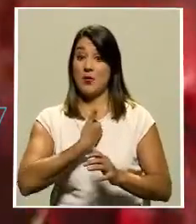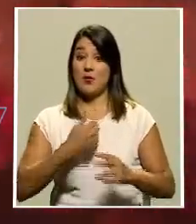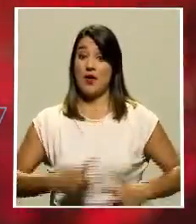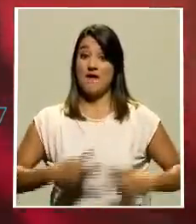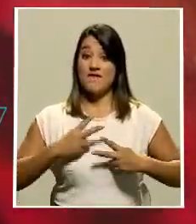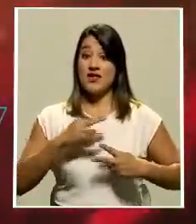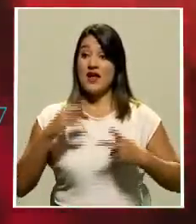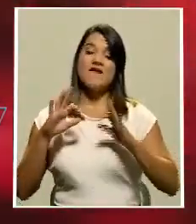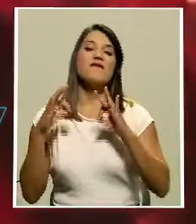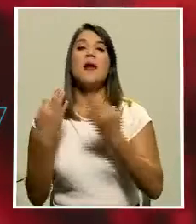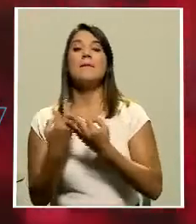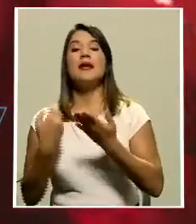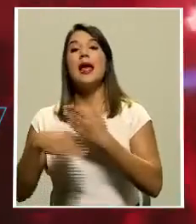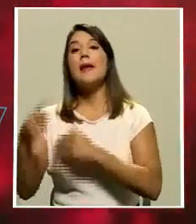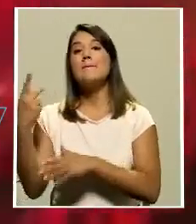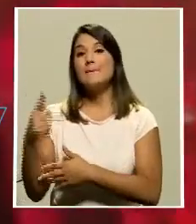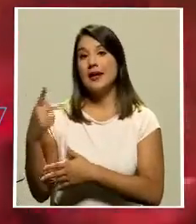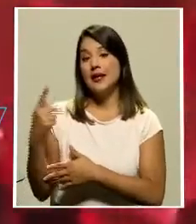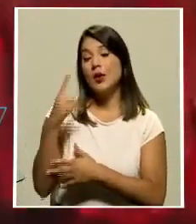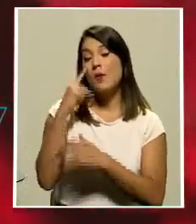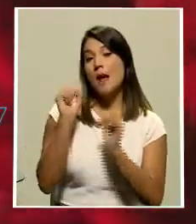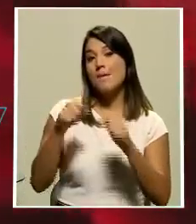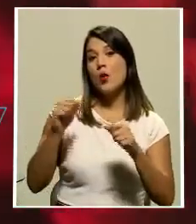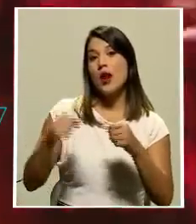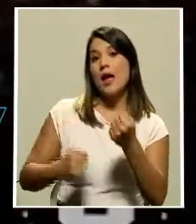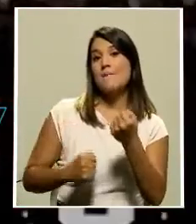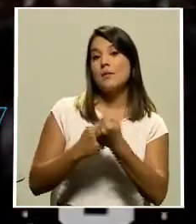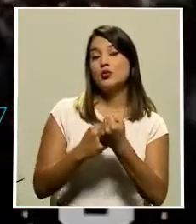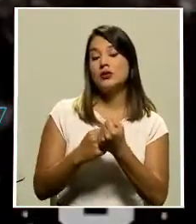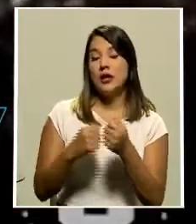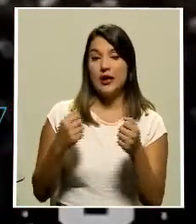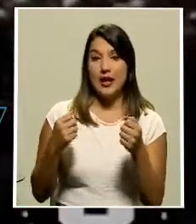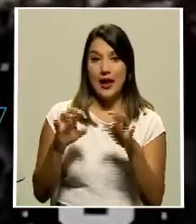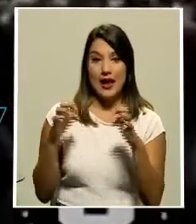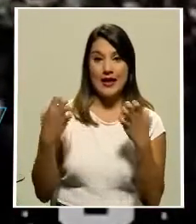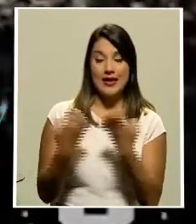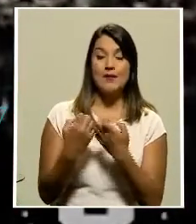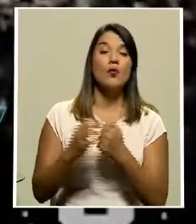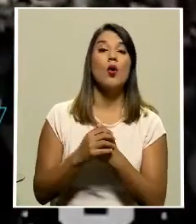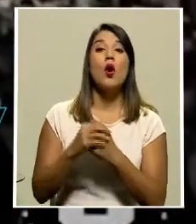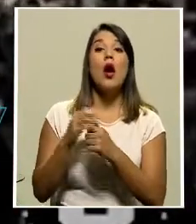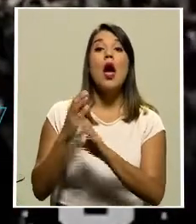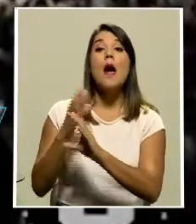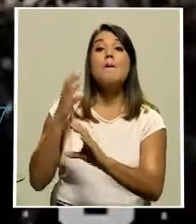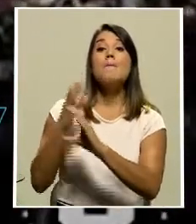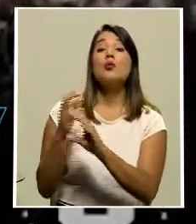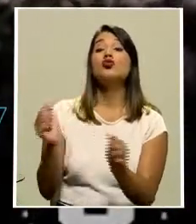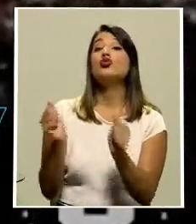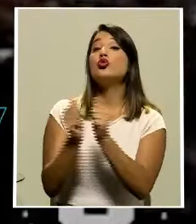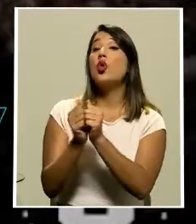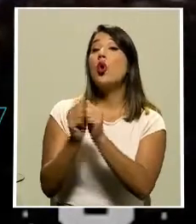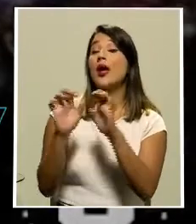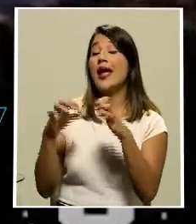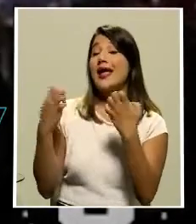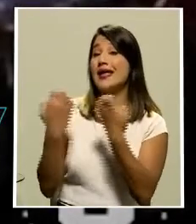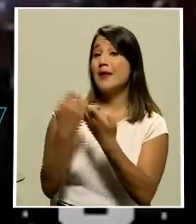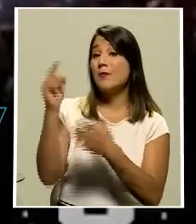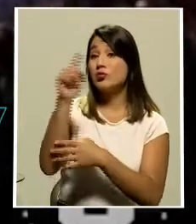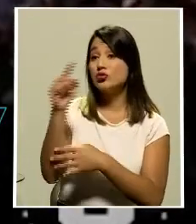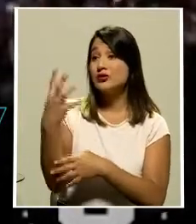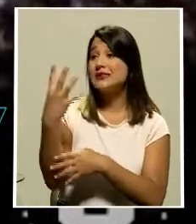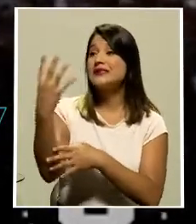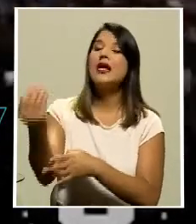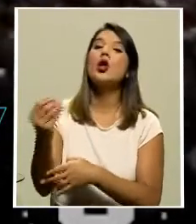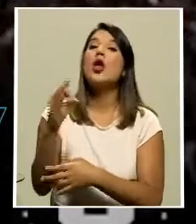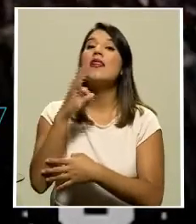para mostrar su apoyo a los equipos antes del importante partido. El autobús con el equipo Tibaseño partió del estadio Ricardo Zapriza arropado por